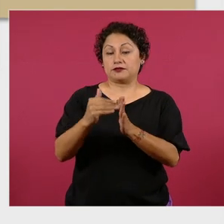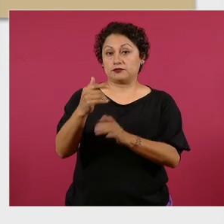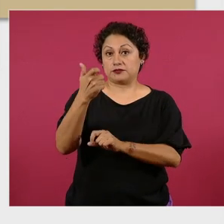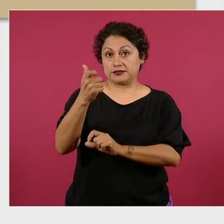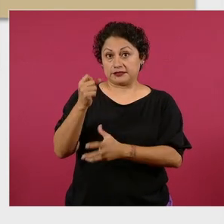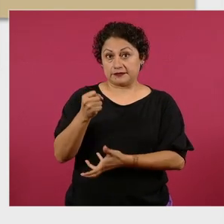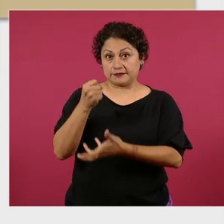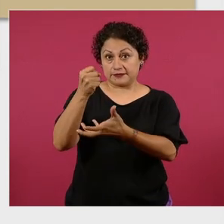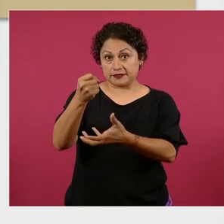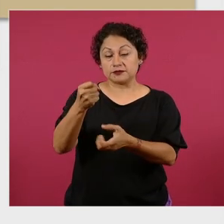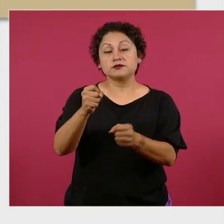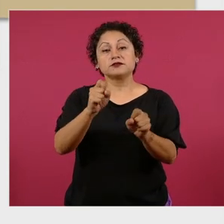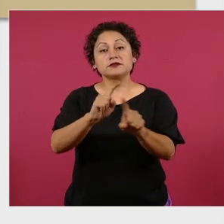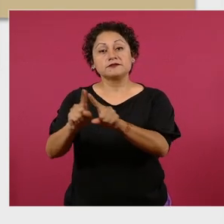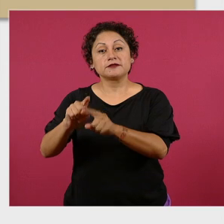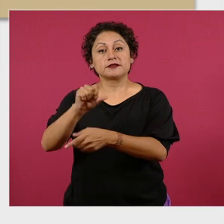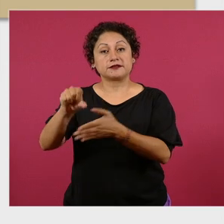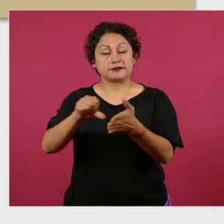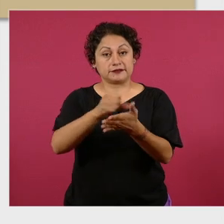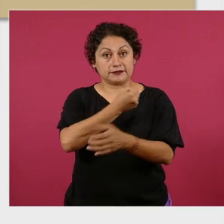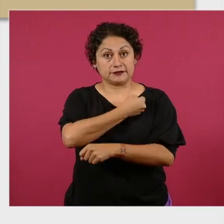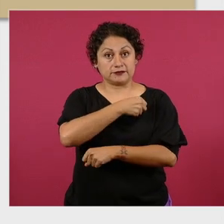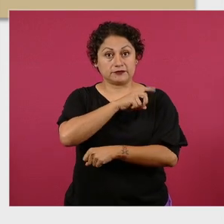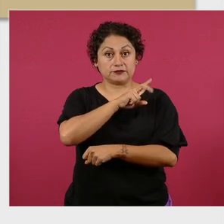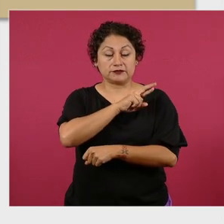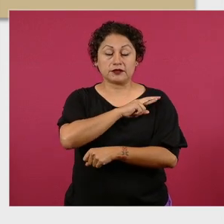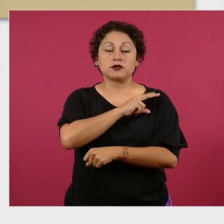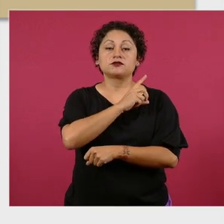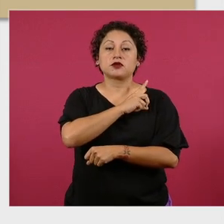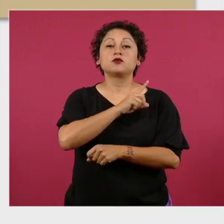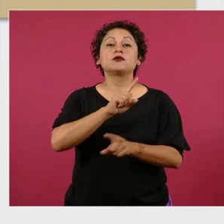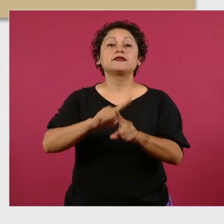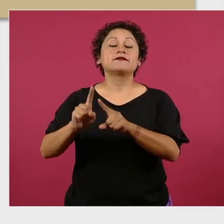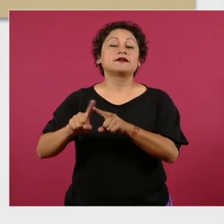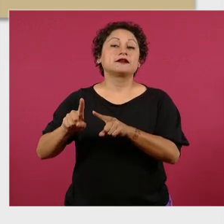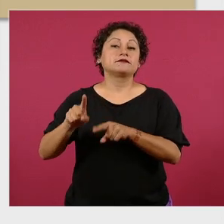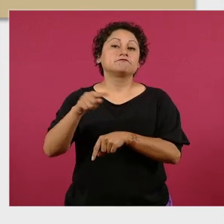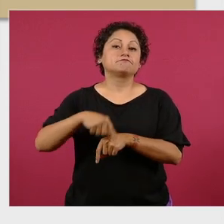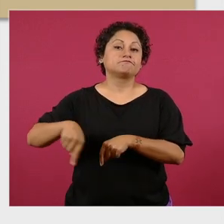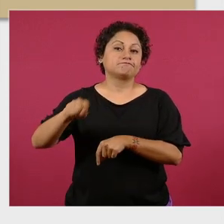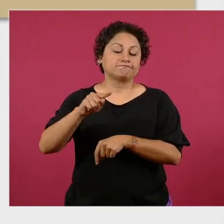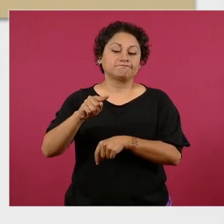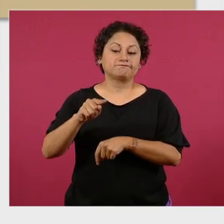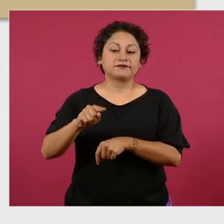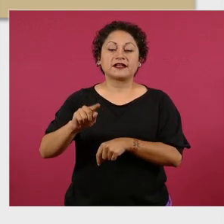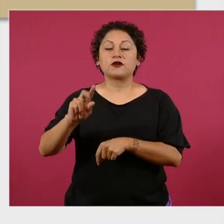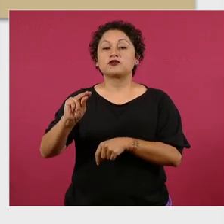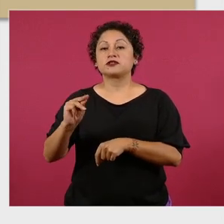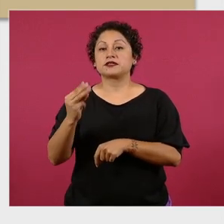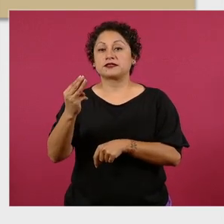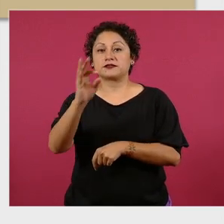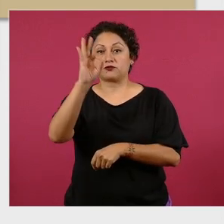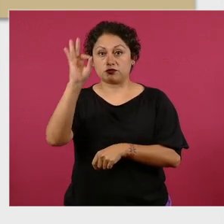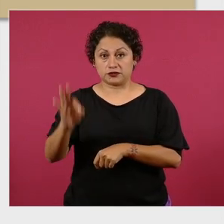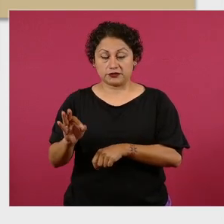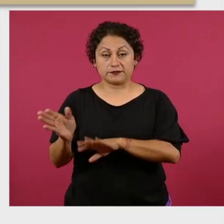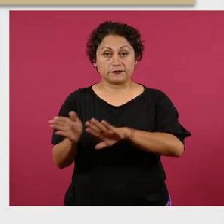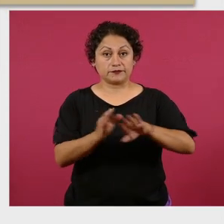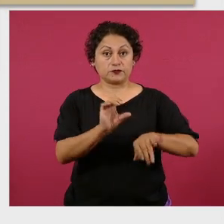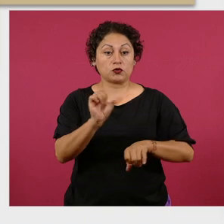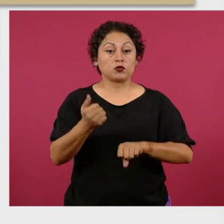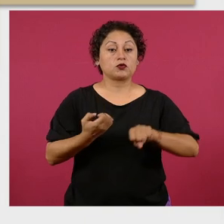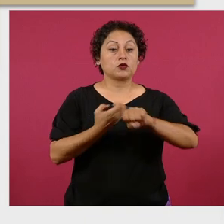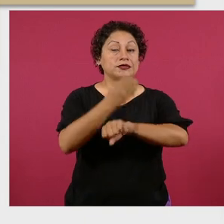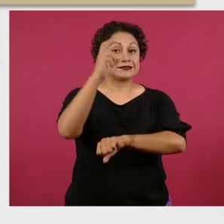centros de salud, que equivale al 83 por ciento del monto total de la clínica Es Nuestra en Quintana Roo. En el caso de Hidalgo, en